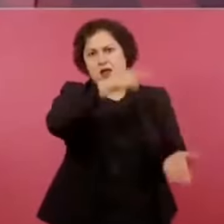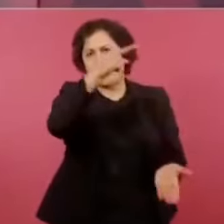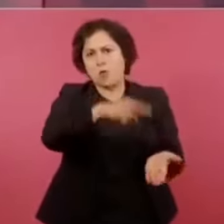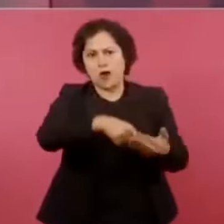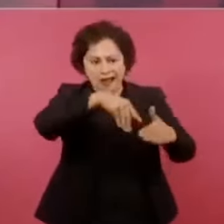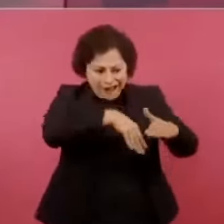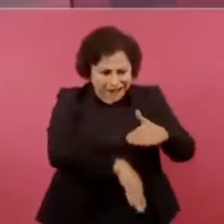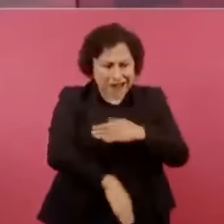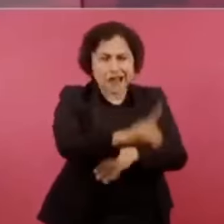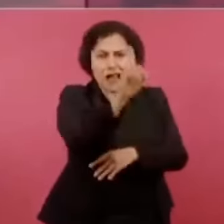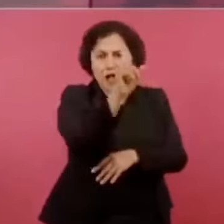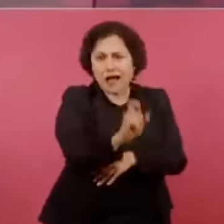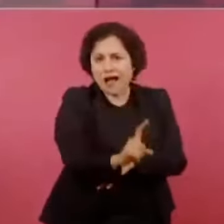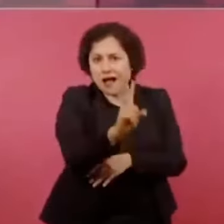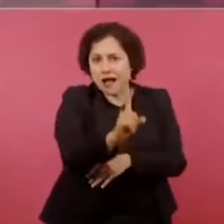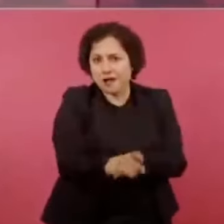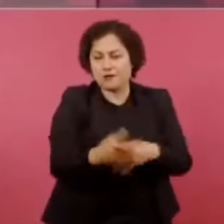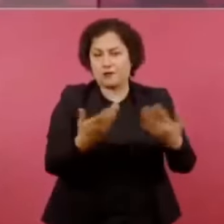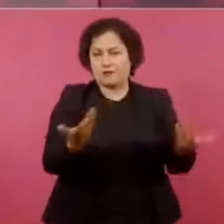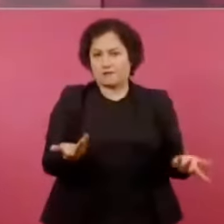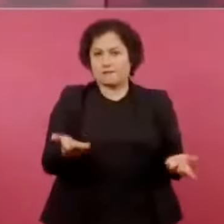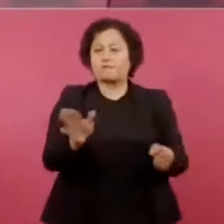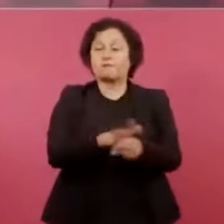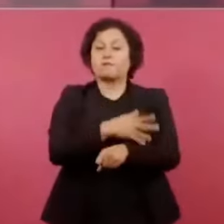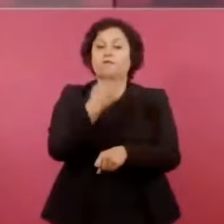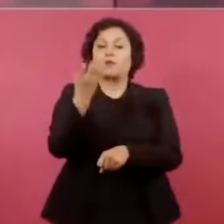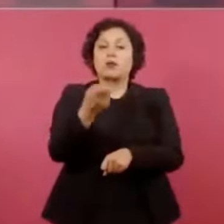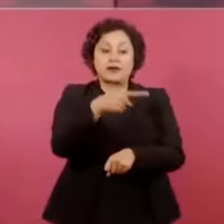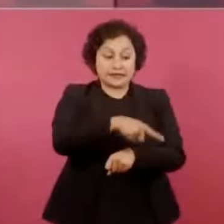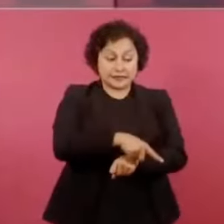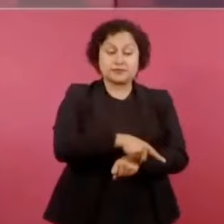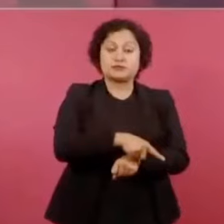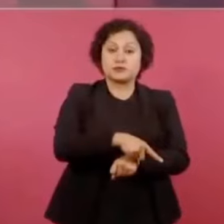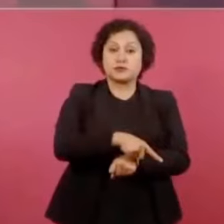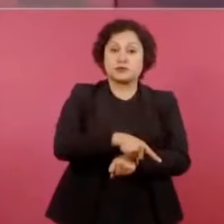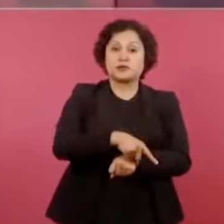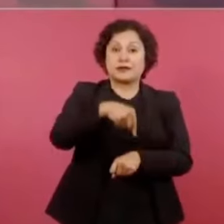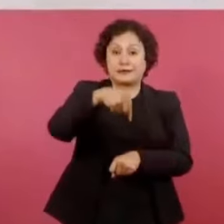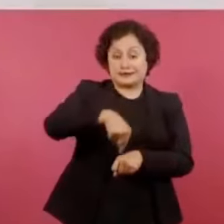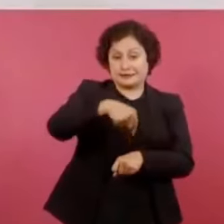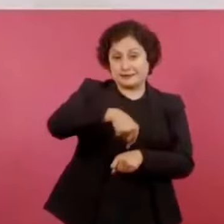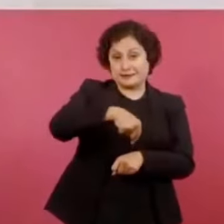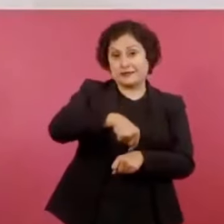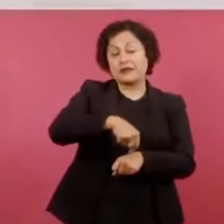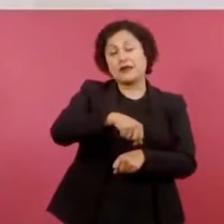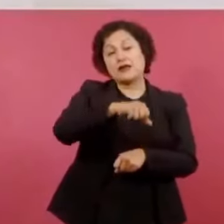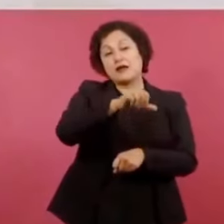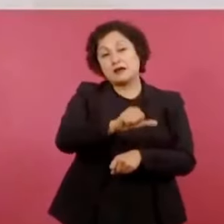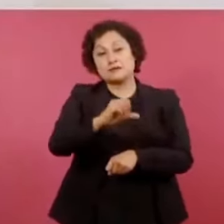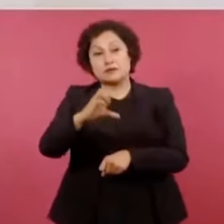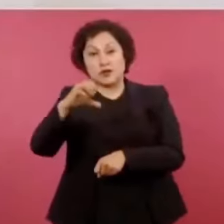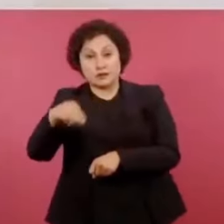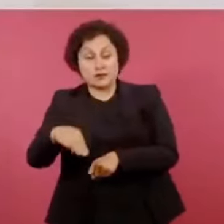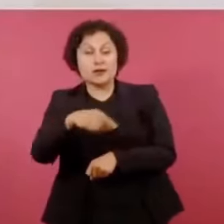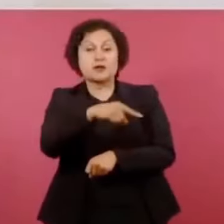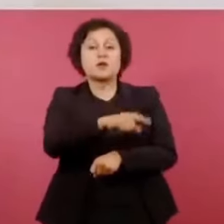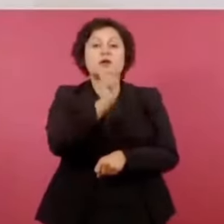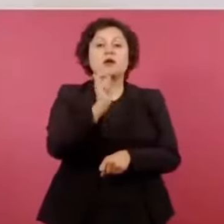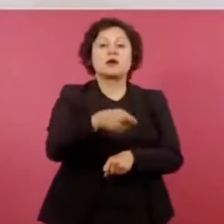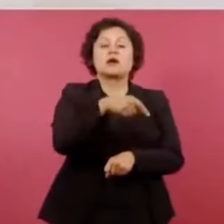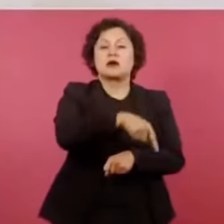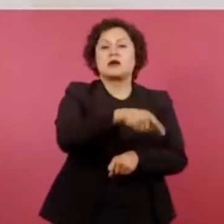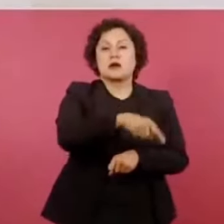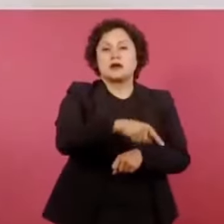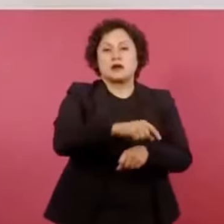utilizar concreto, tiene que ser asfalto, como las carreteras